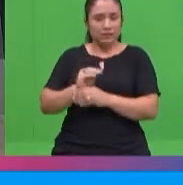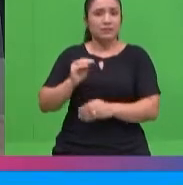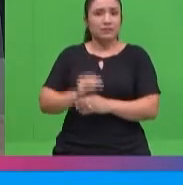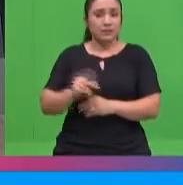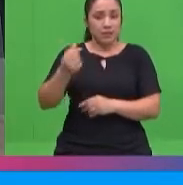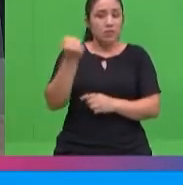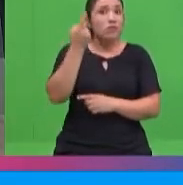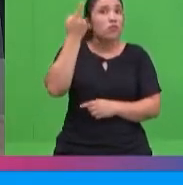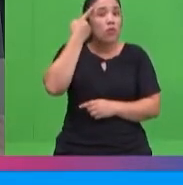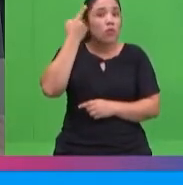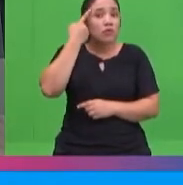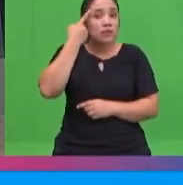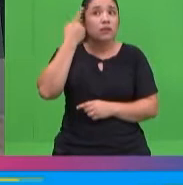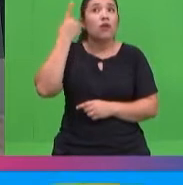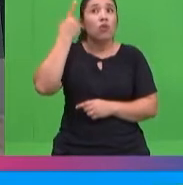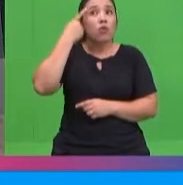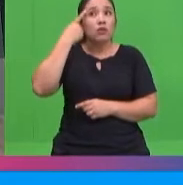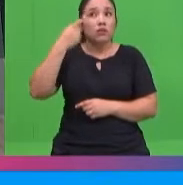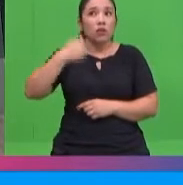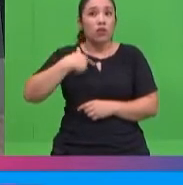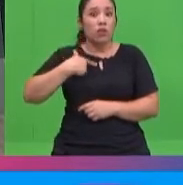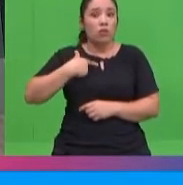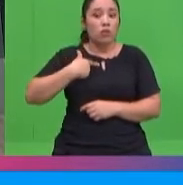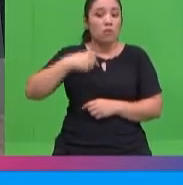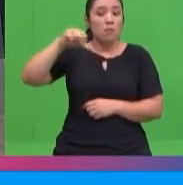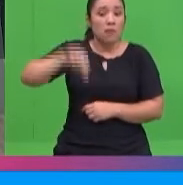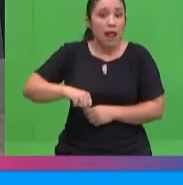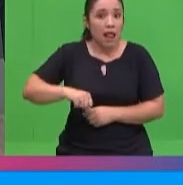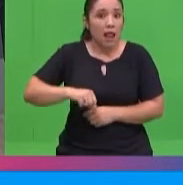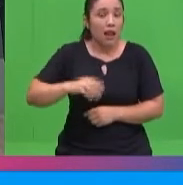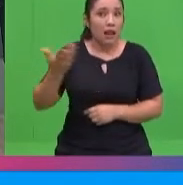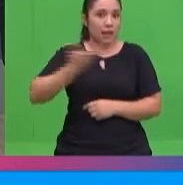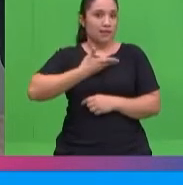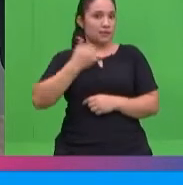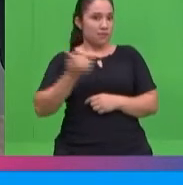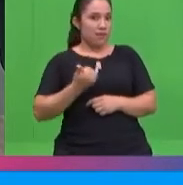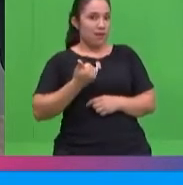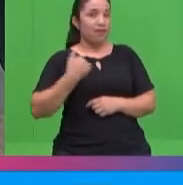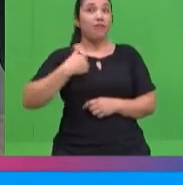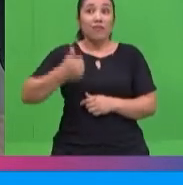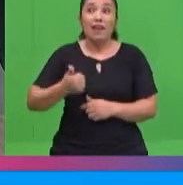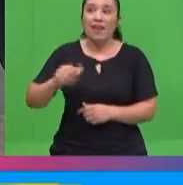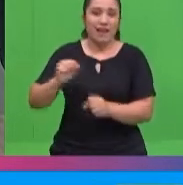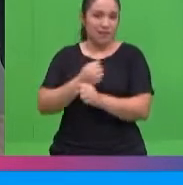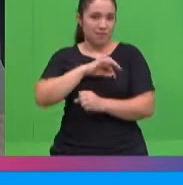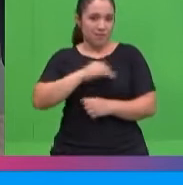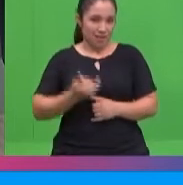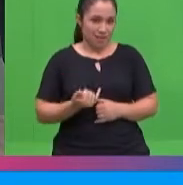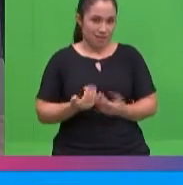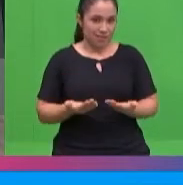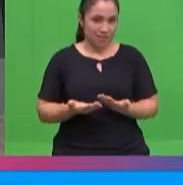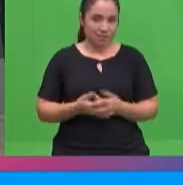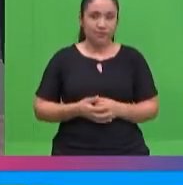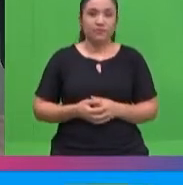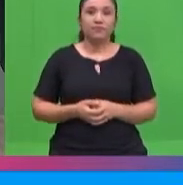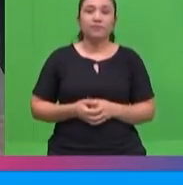conciencia de que sus actos tienen consecuencias. Cuando hablamos de una crianza positiva, hablamos de que tiene que ser un ambiente sano,